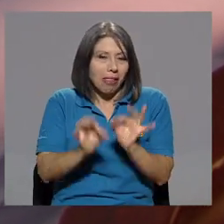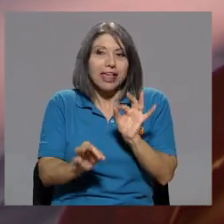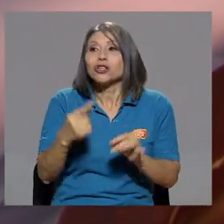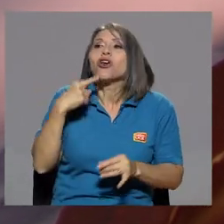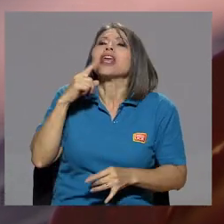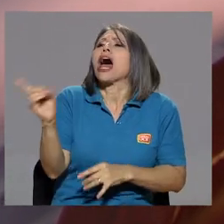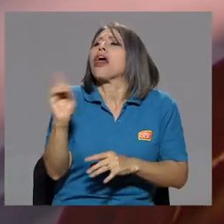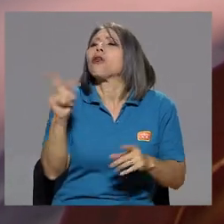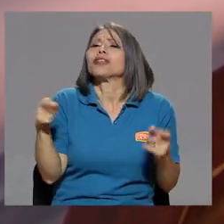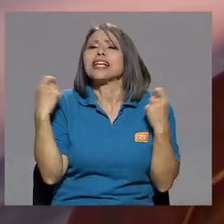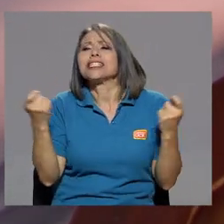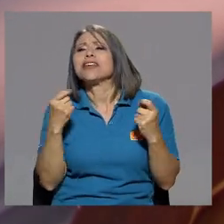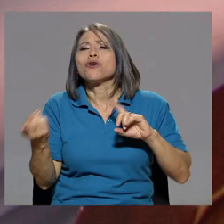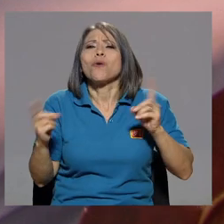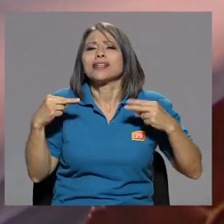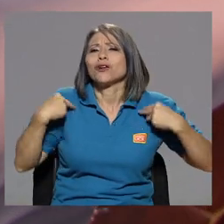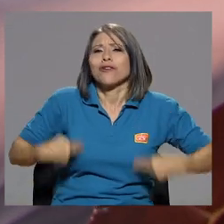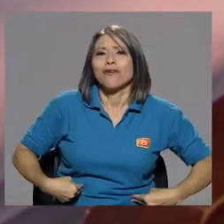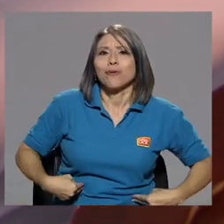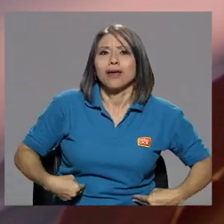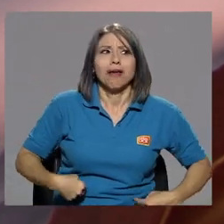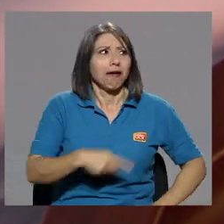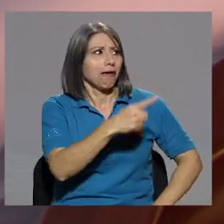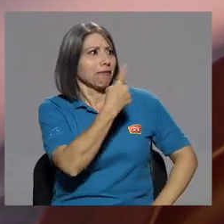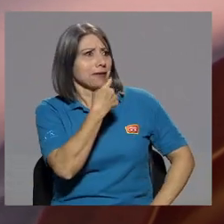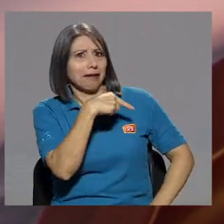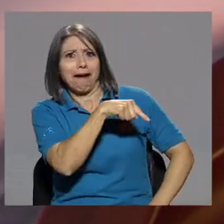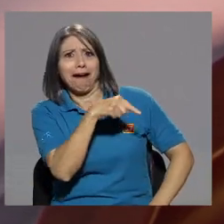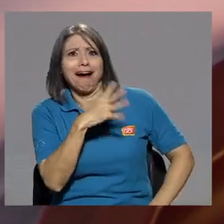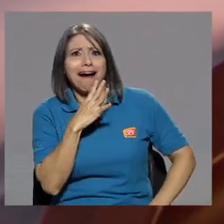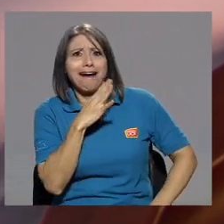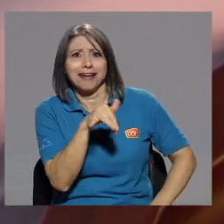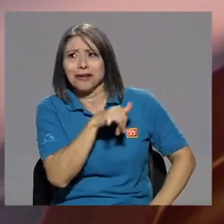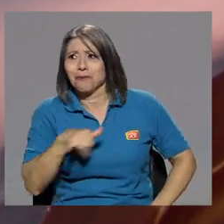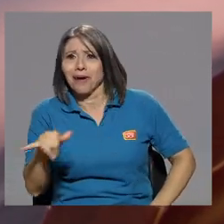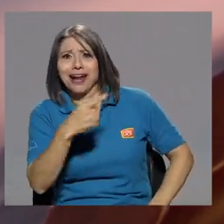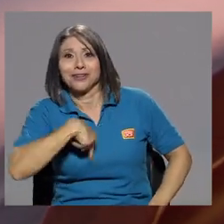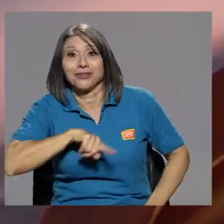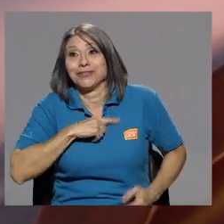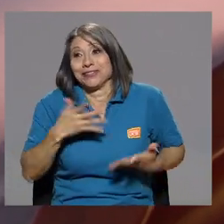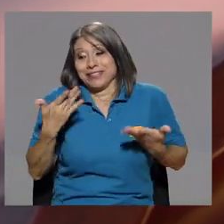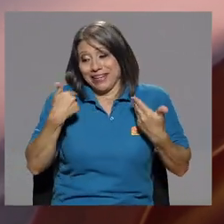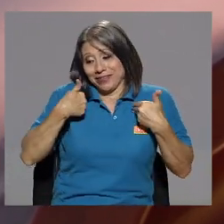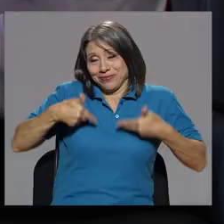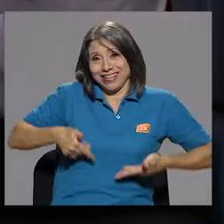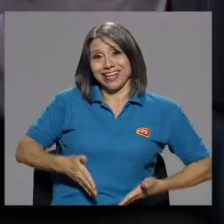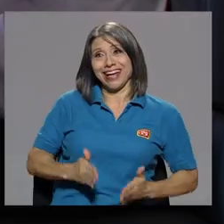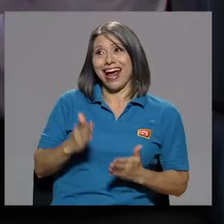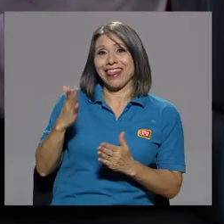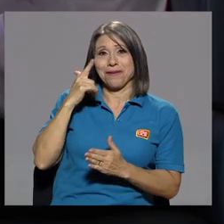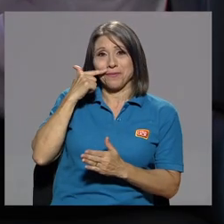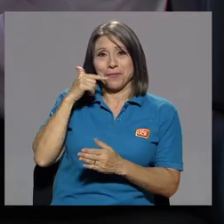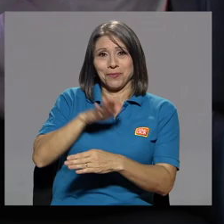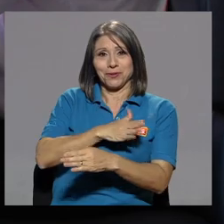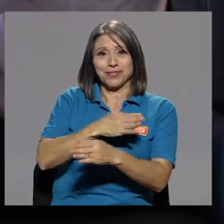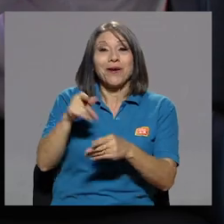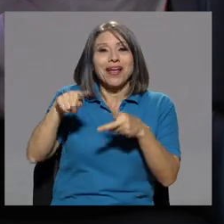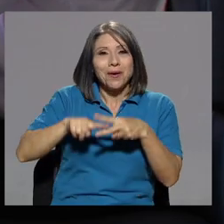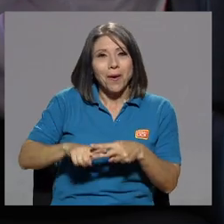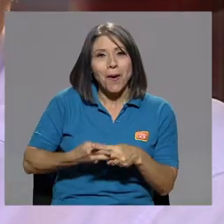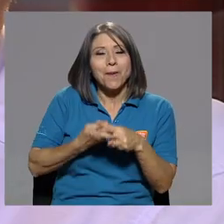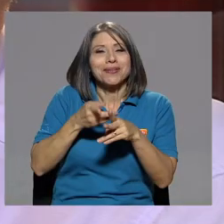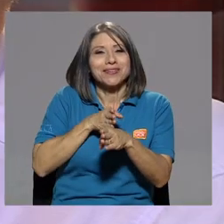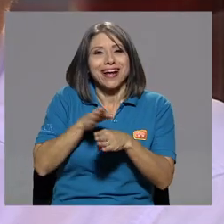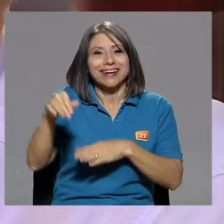cuál es el uniforme? Navarrete. Y todo el mundo dice, habla igual a nosotros. Hija de músico, ¿verdad? Ahí comenzó mi